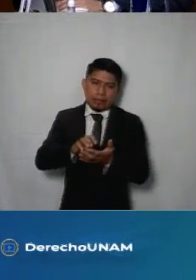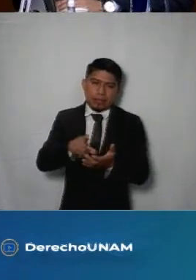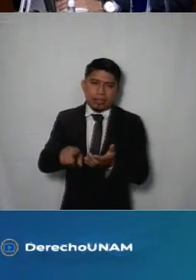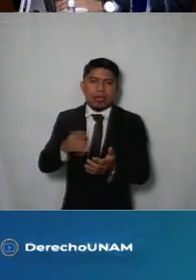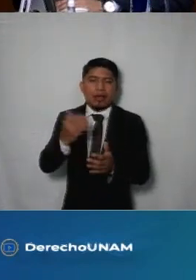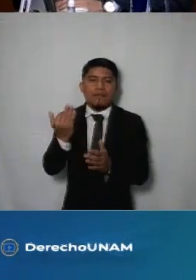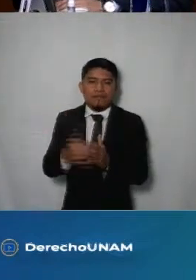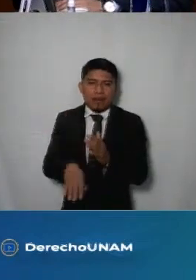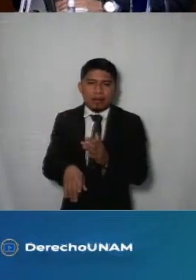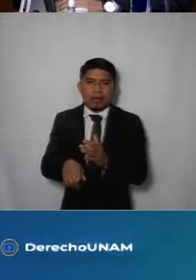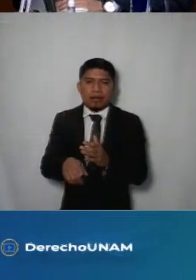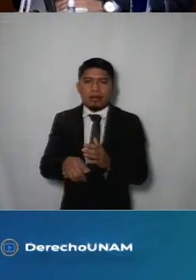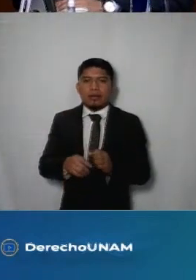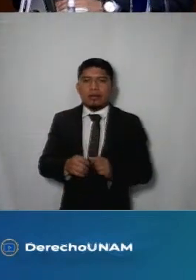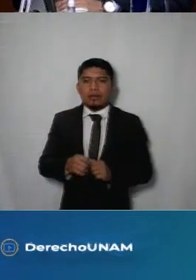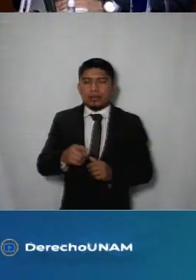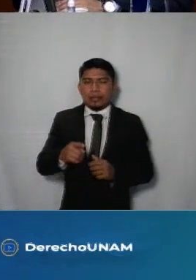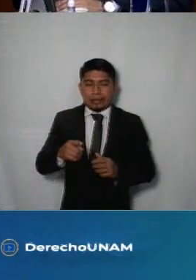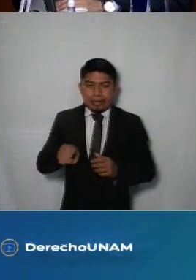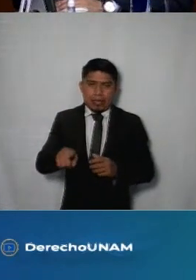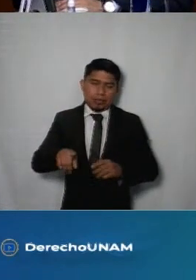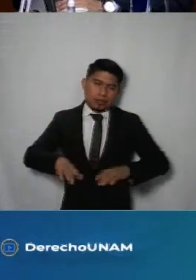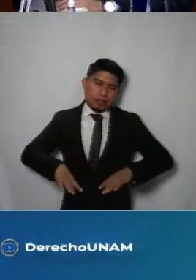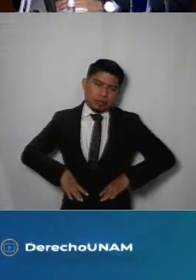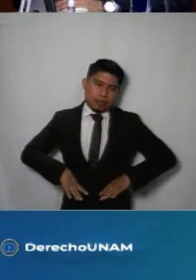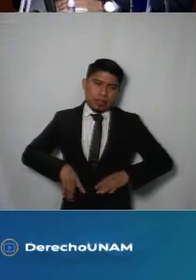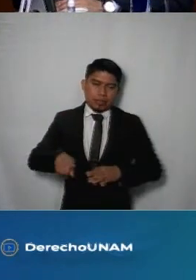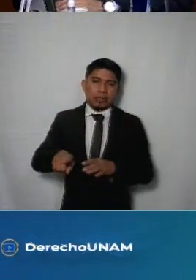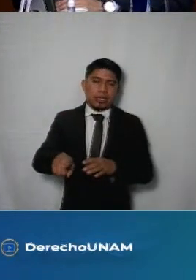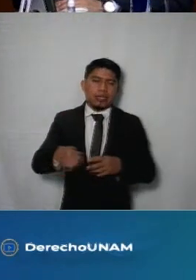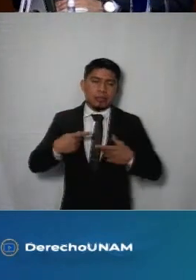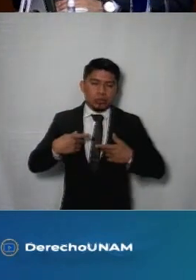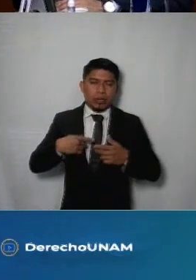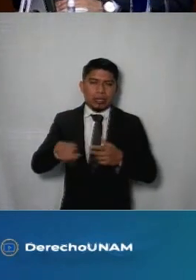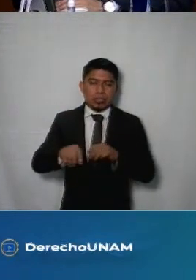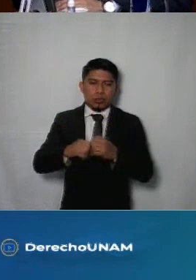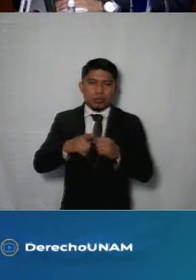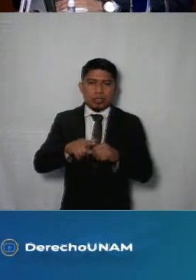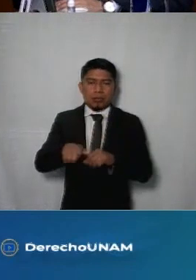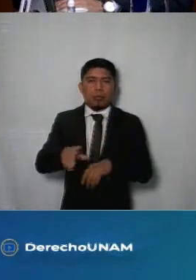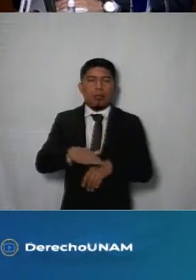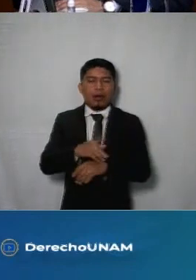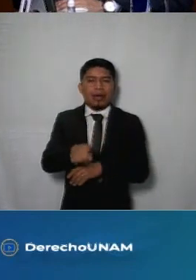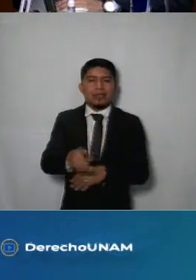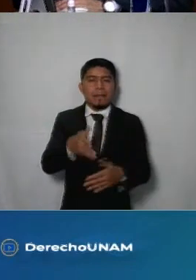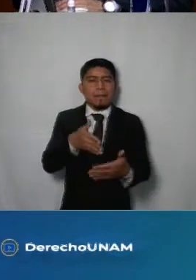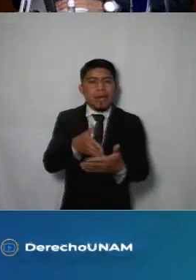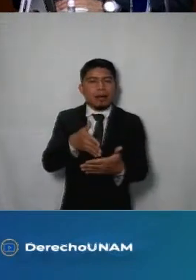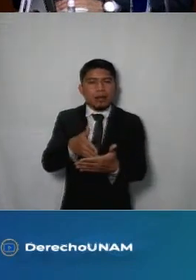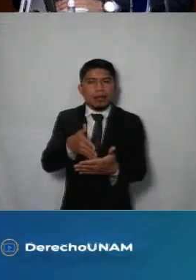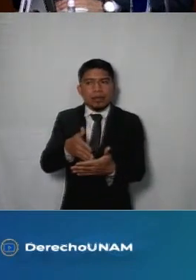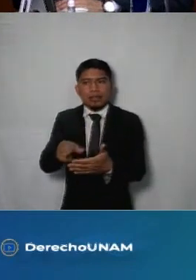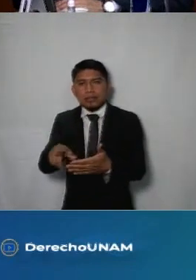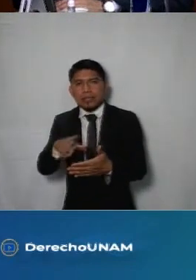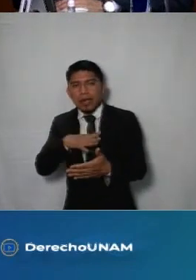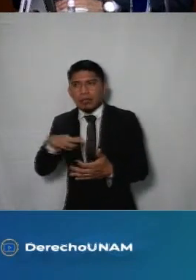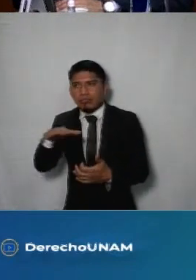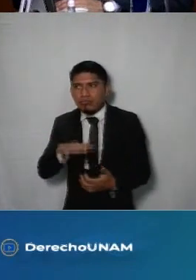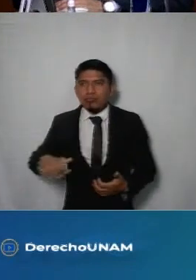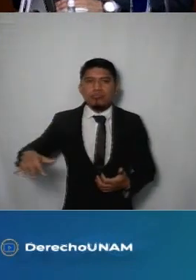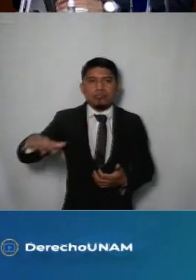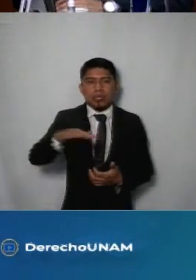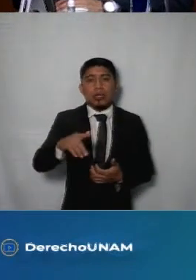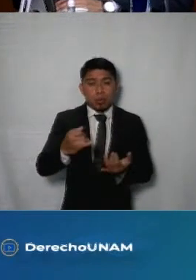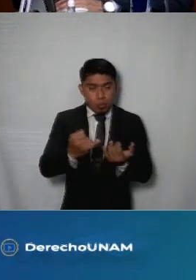encuentra que la falta de inclusión de las personas en la sociedad se debe a las barreras físicas a